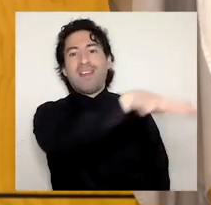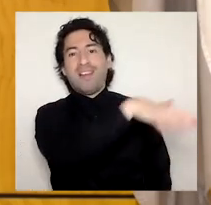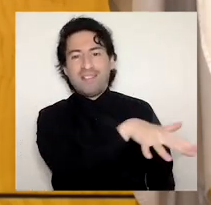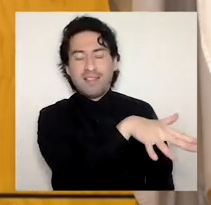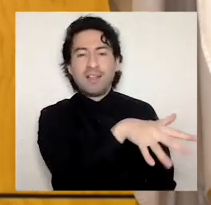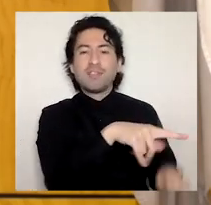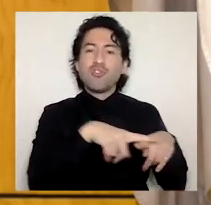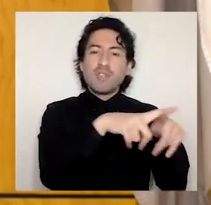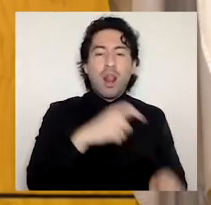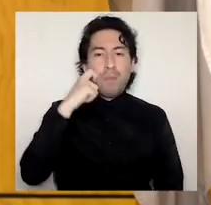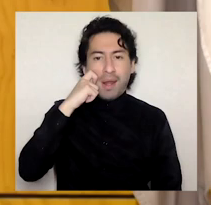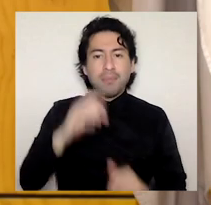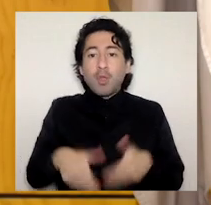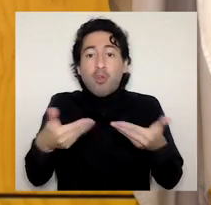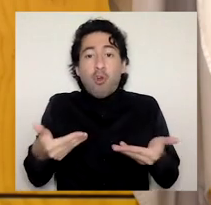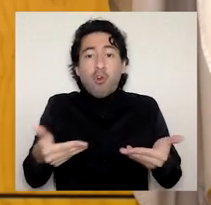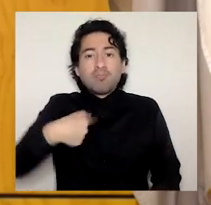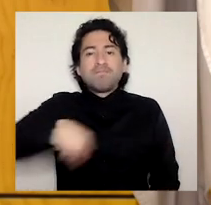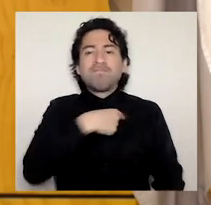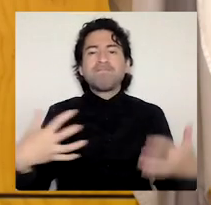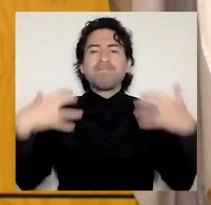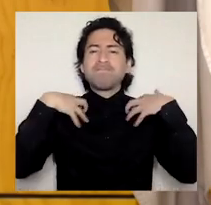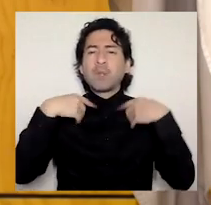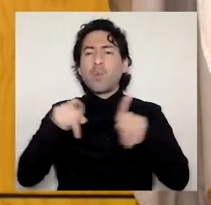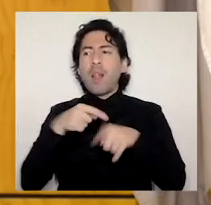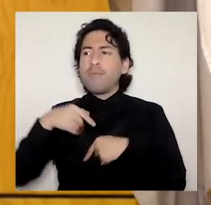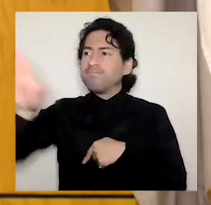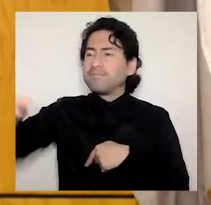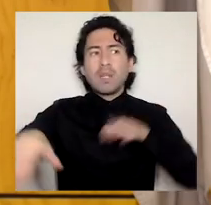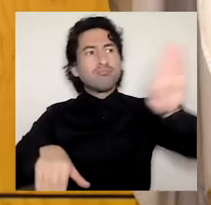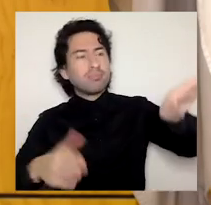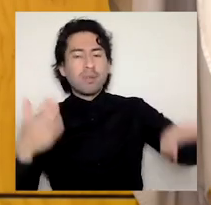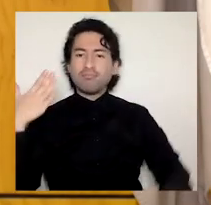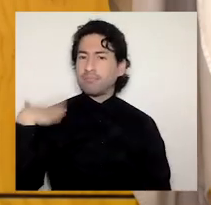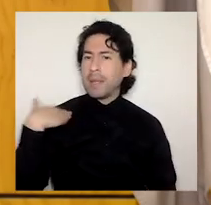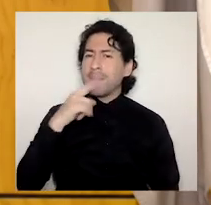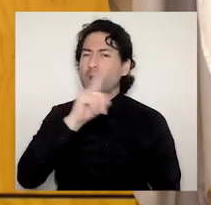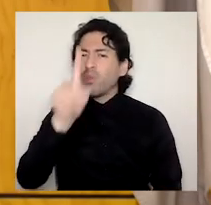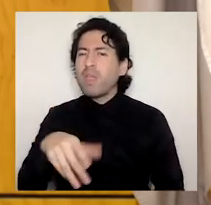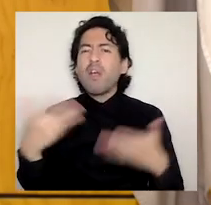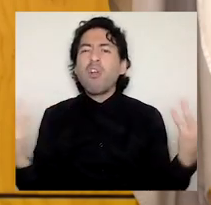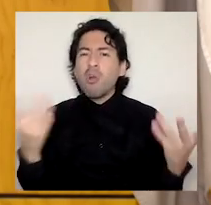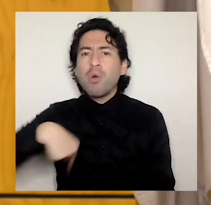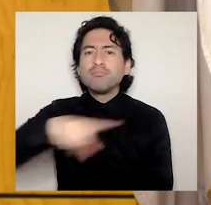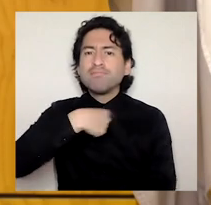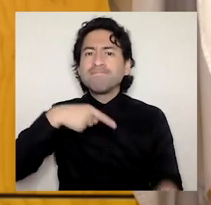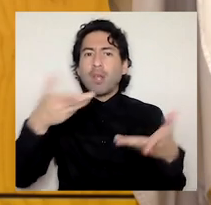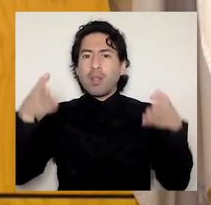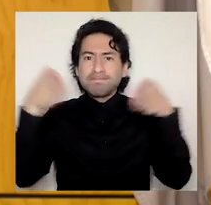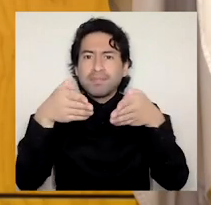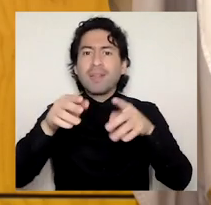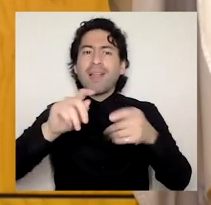cómo encauzaremos los grandes cambios que ha vivido la sociedad chilena en las últimas décadas y que están